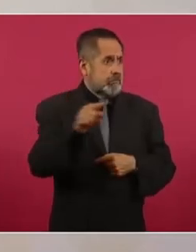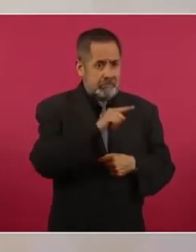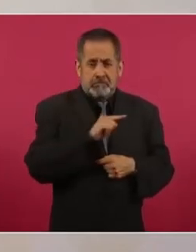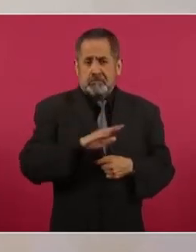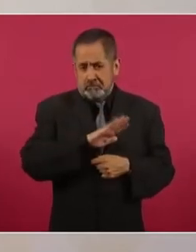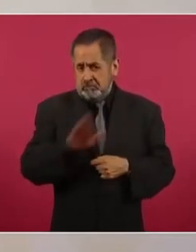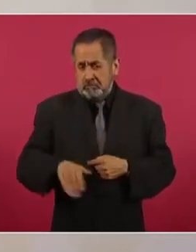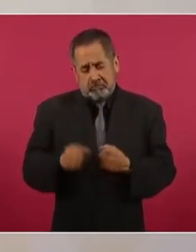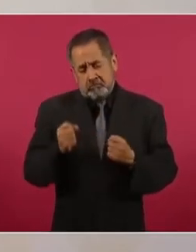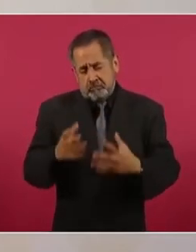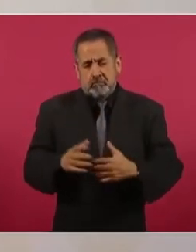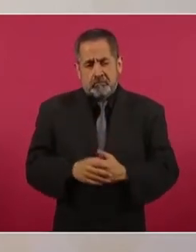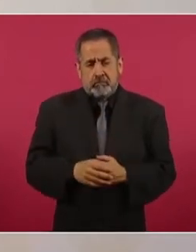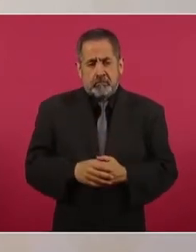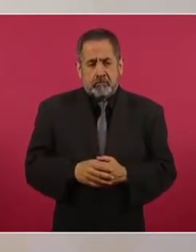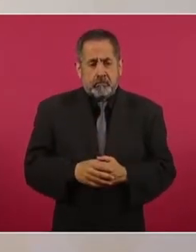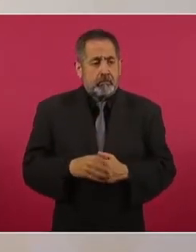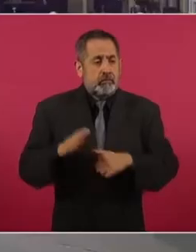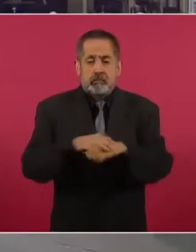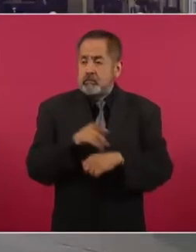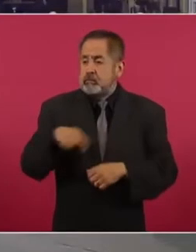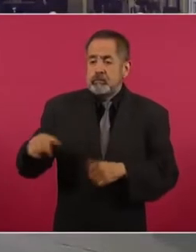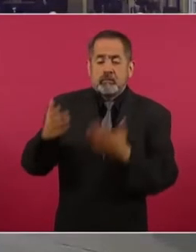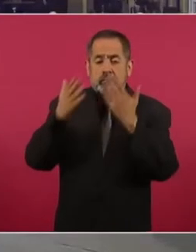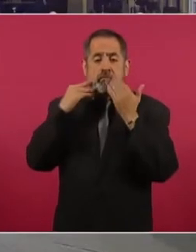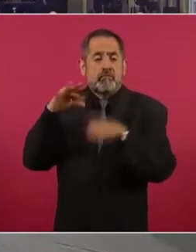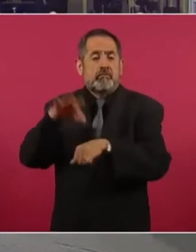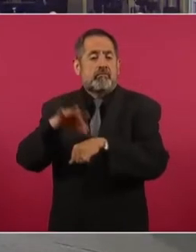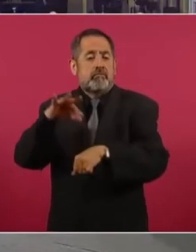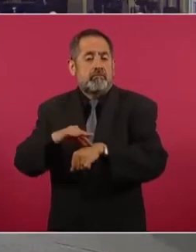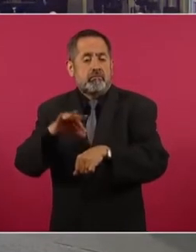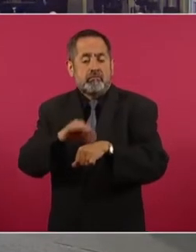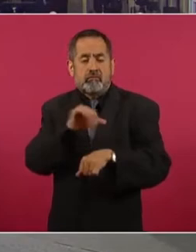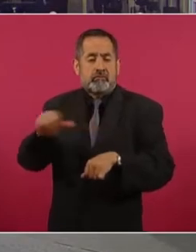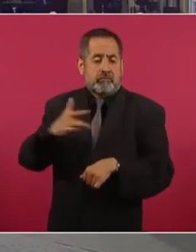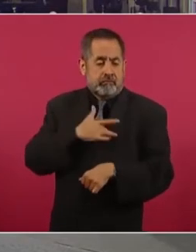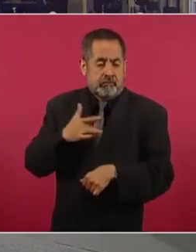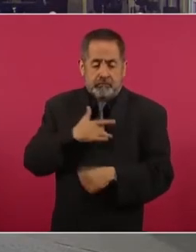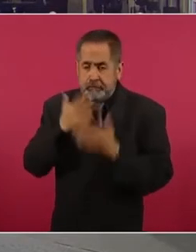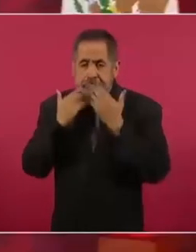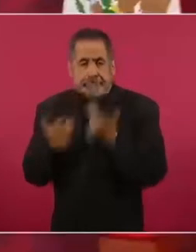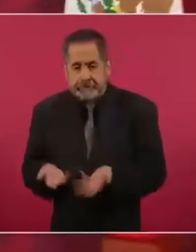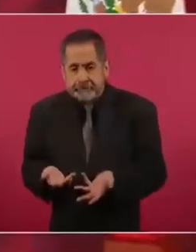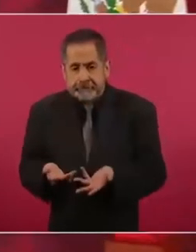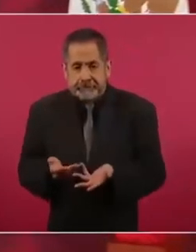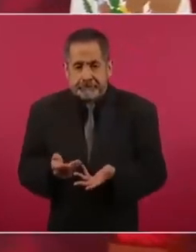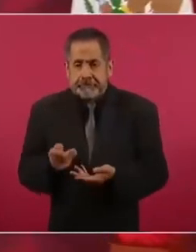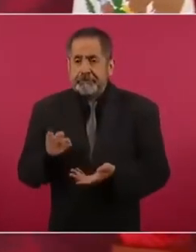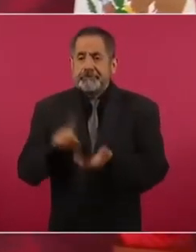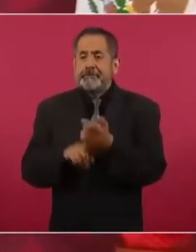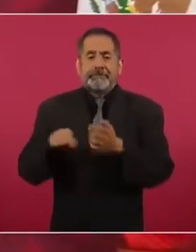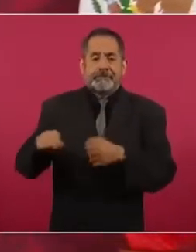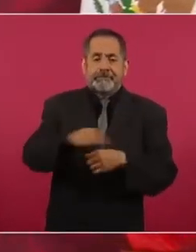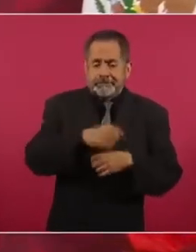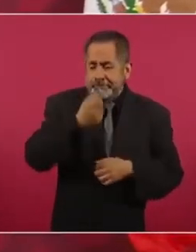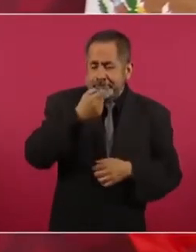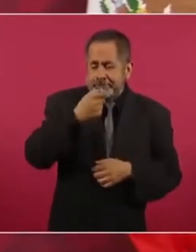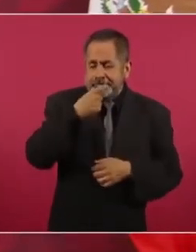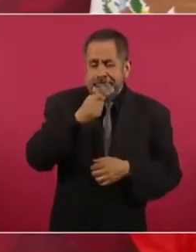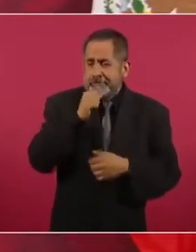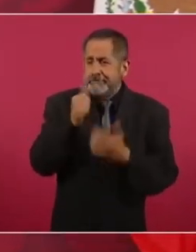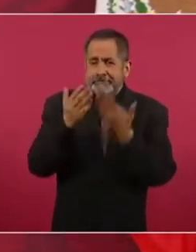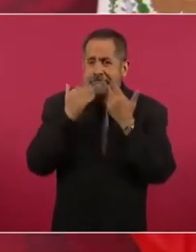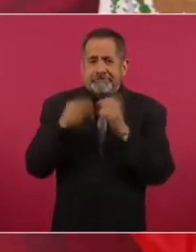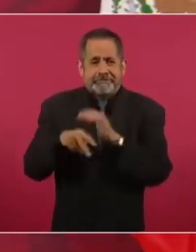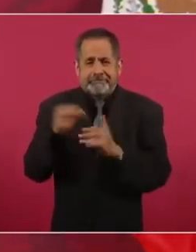que no hay cardiólogos, ni siquiera los medicamentos para